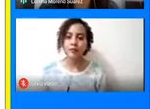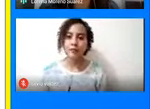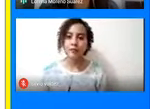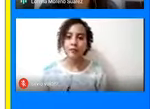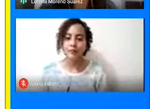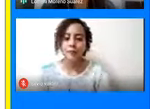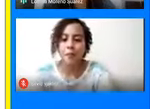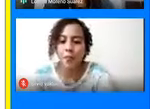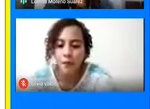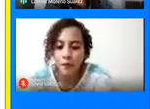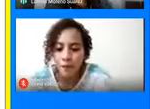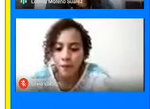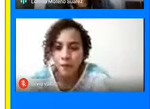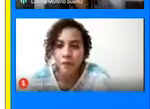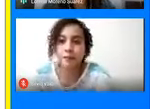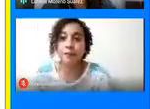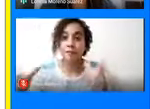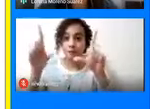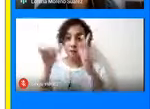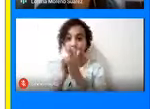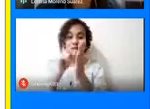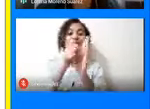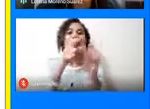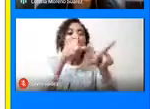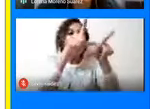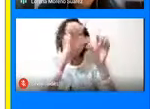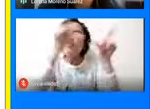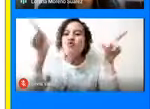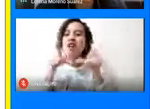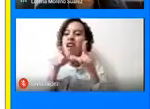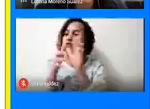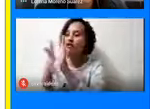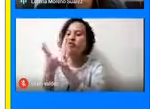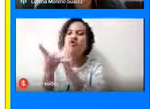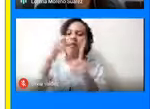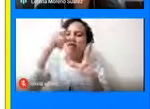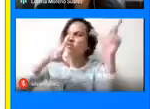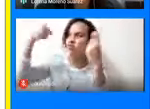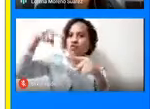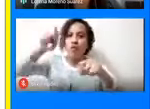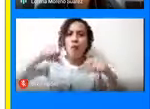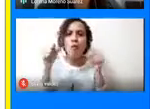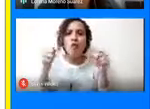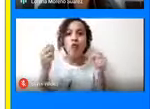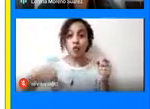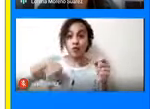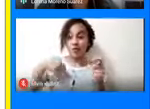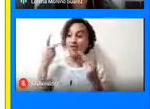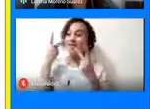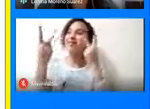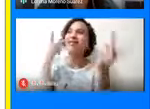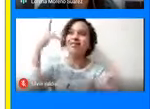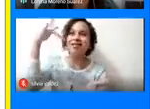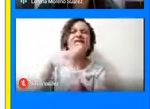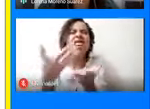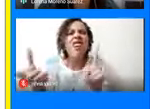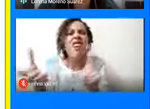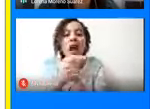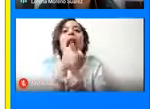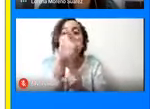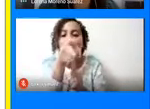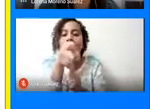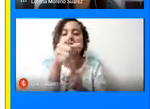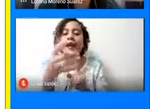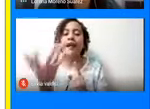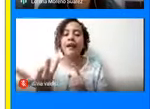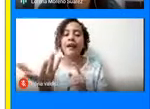Listo. Entonces, en los puntos de información turística de Bogotá, nuestros visitantes van a encontrar este tipo de